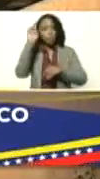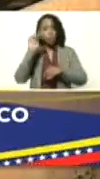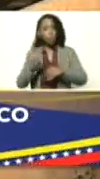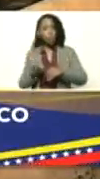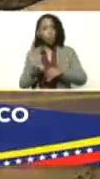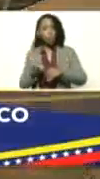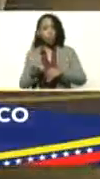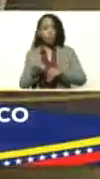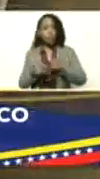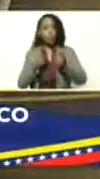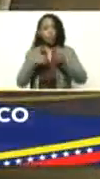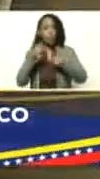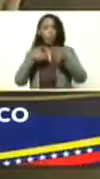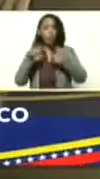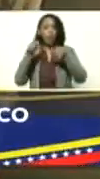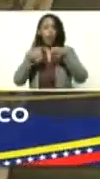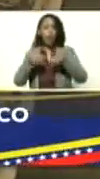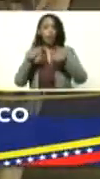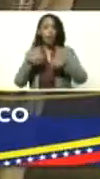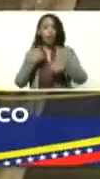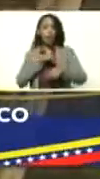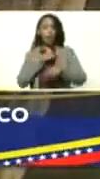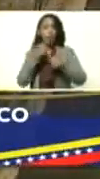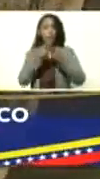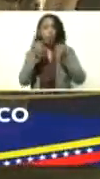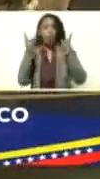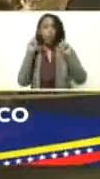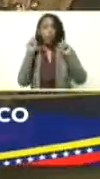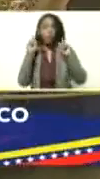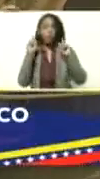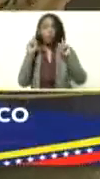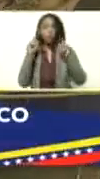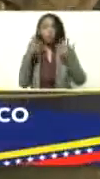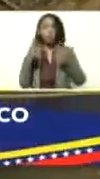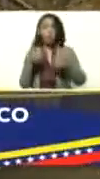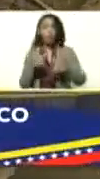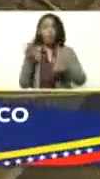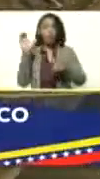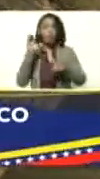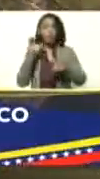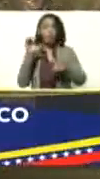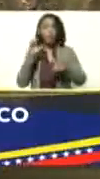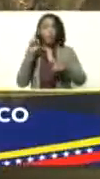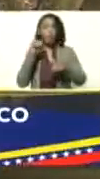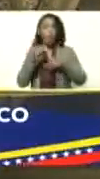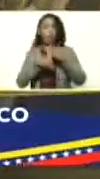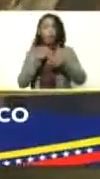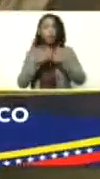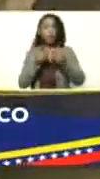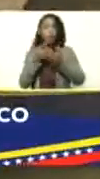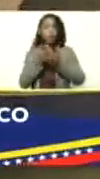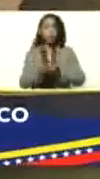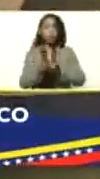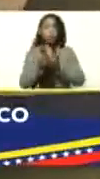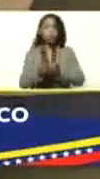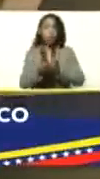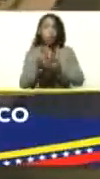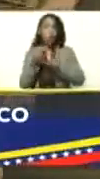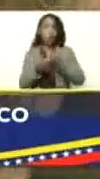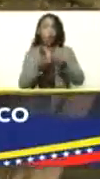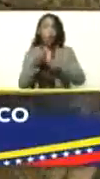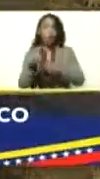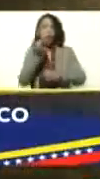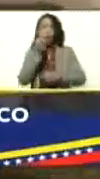La comercializamos aquí en nuestro entorno, que será aquí en Caracas, y también hacemos queso. ¿Cómo la